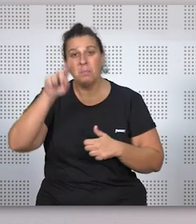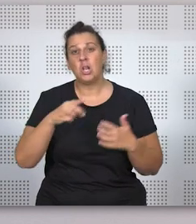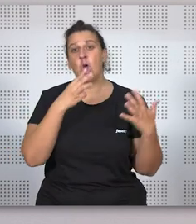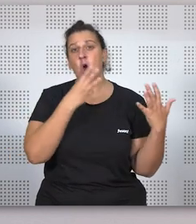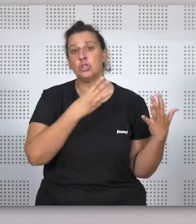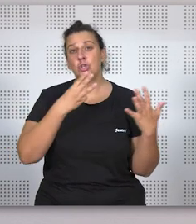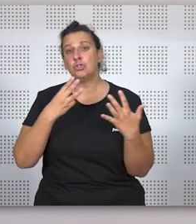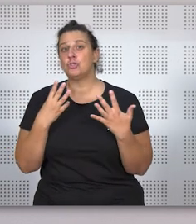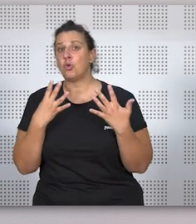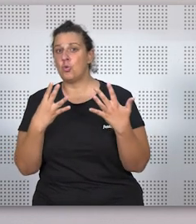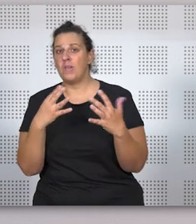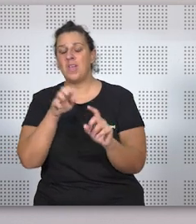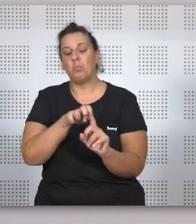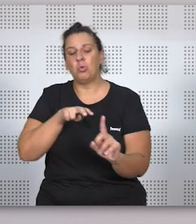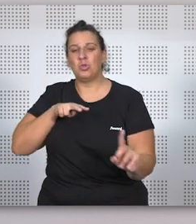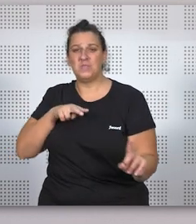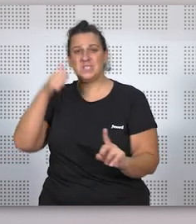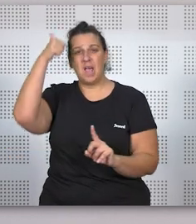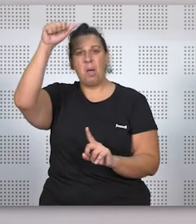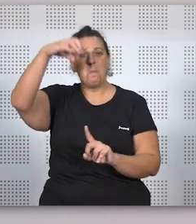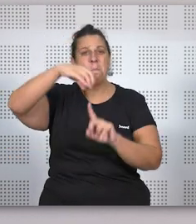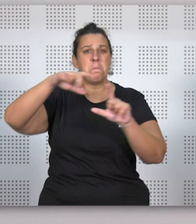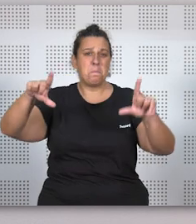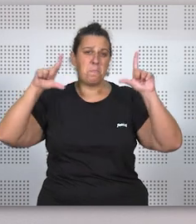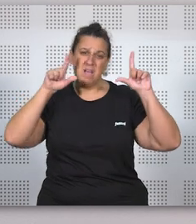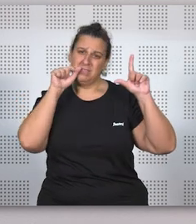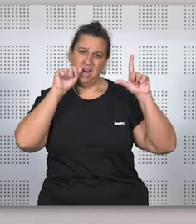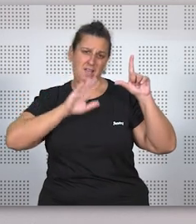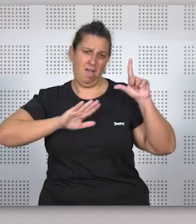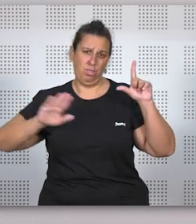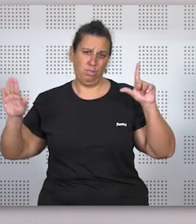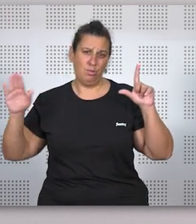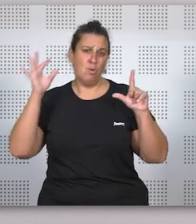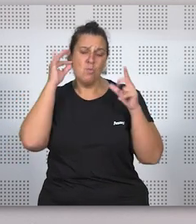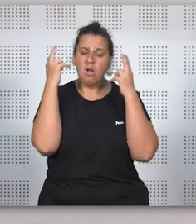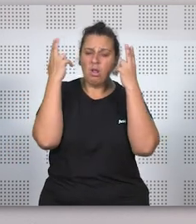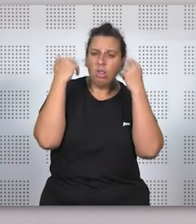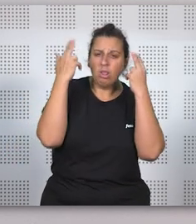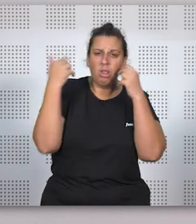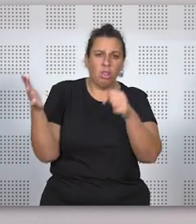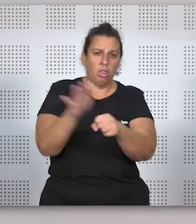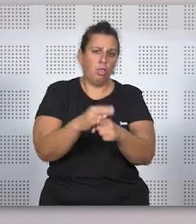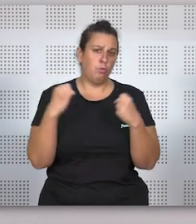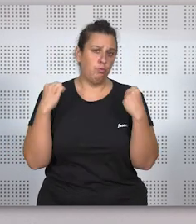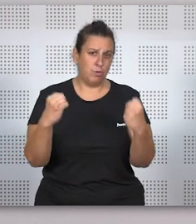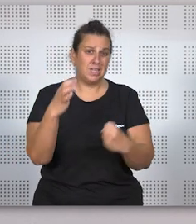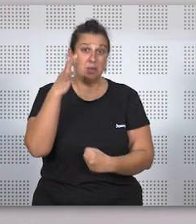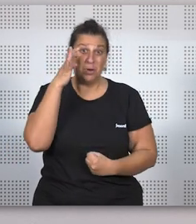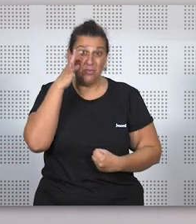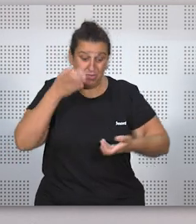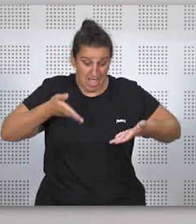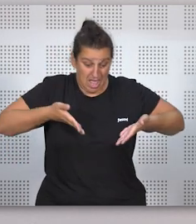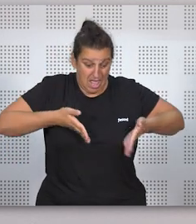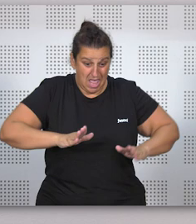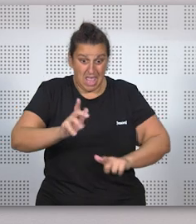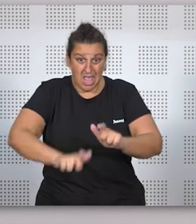1889, bajo un prisma patriarcal, claramente, y de sumisión a la mujer, por lo que veo. Pero respecto de